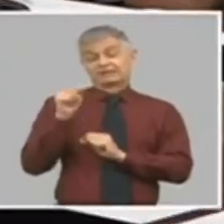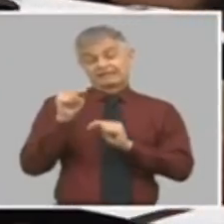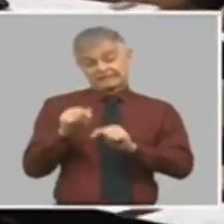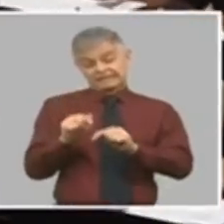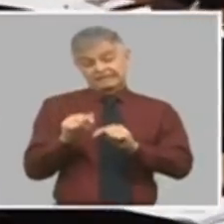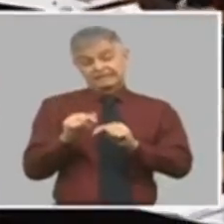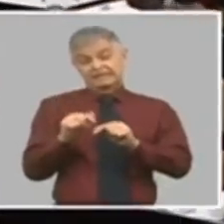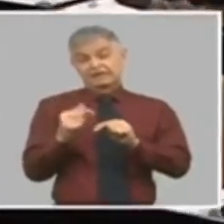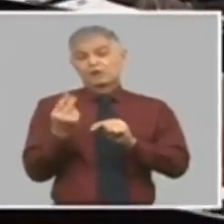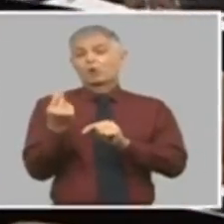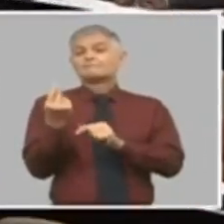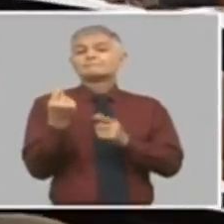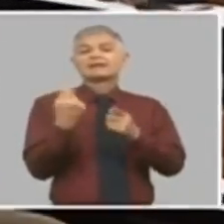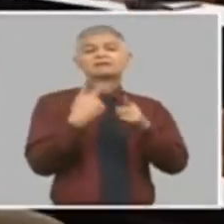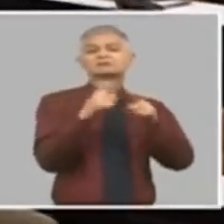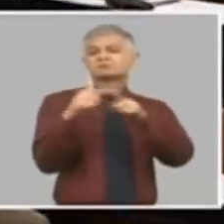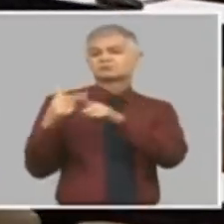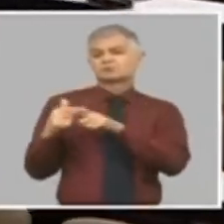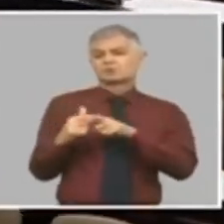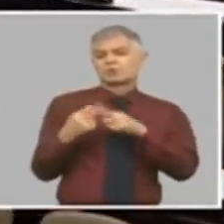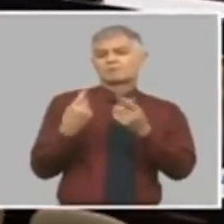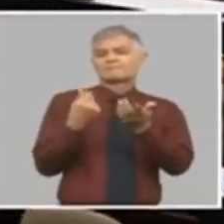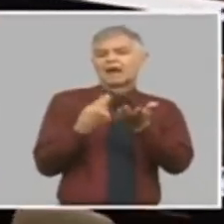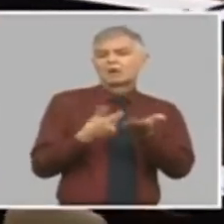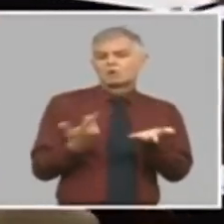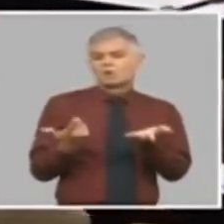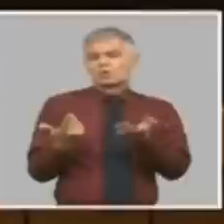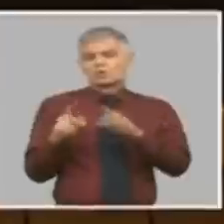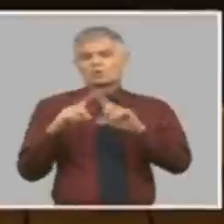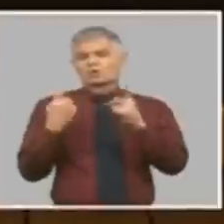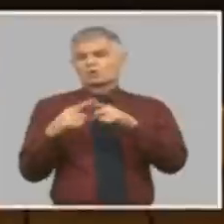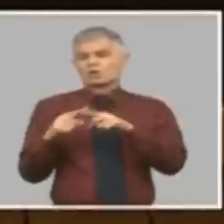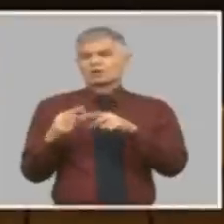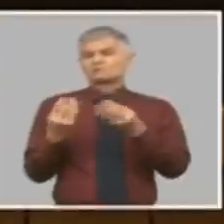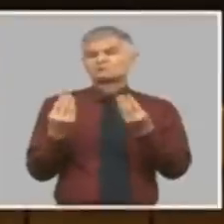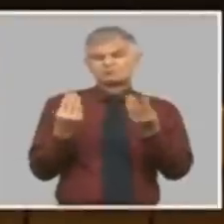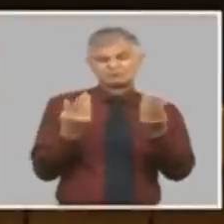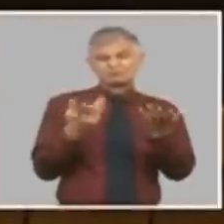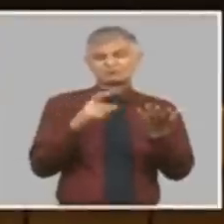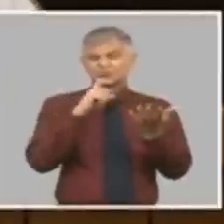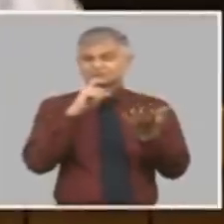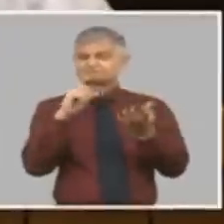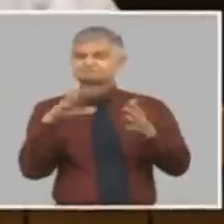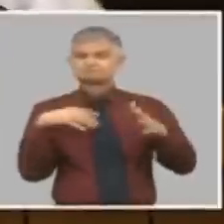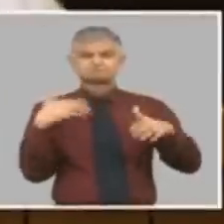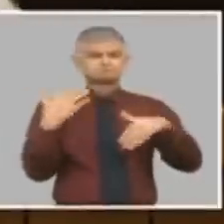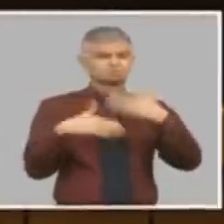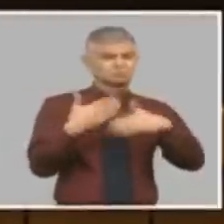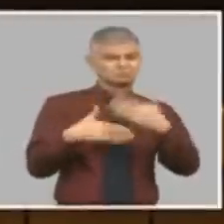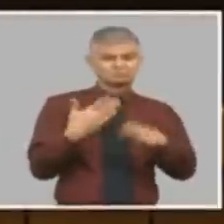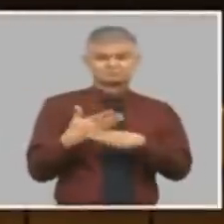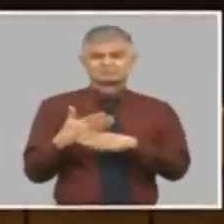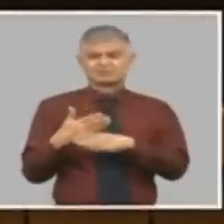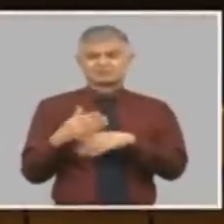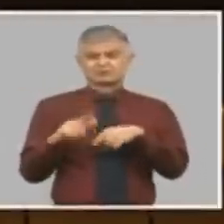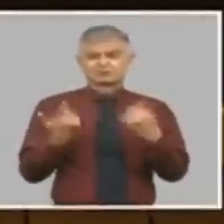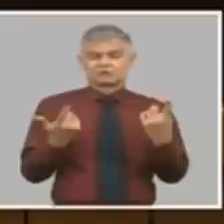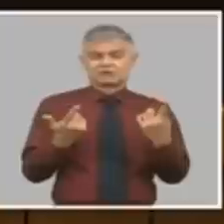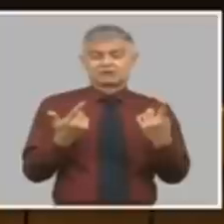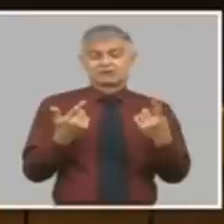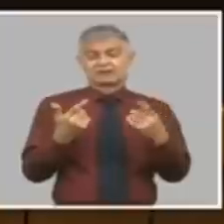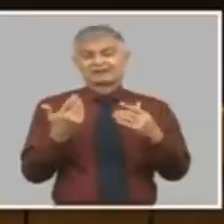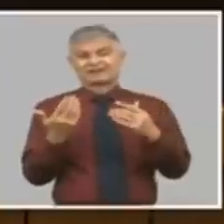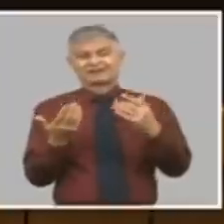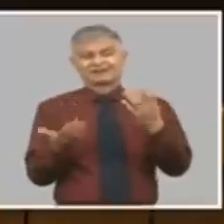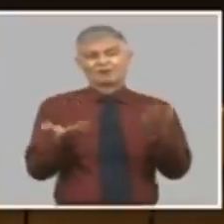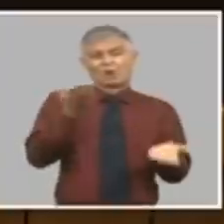tienen grandes distorsiones. La distorsión más grande que generan los precios está motivada por la sobrevaloración del peso con